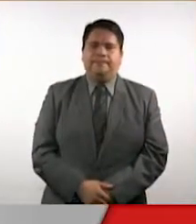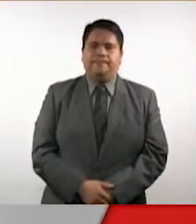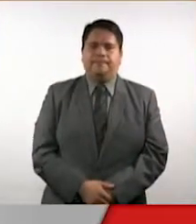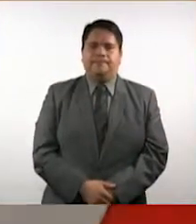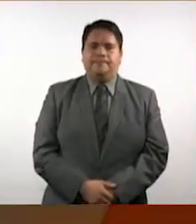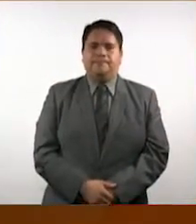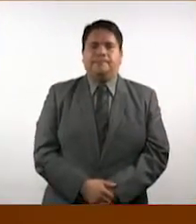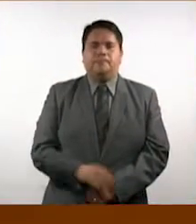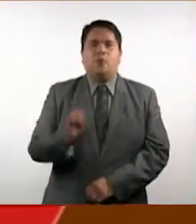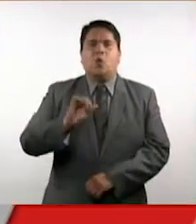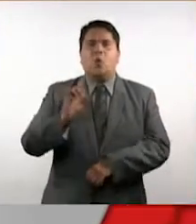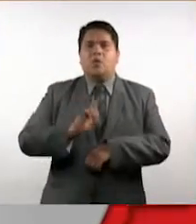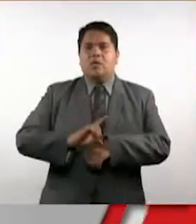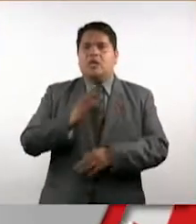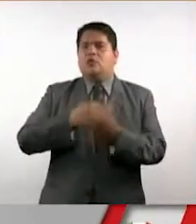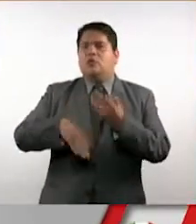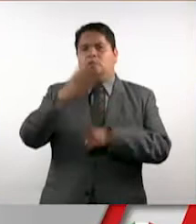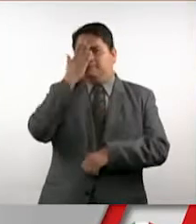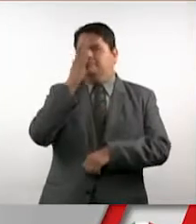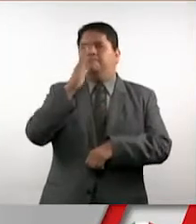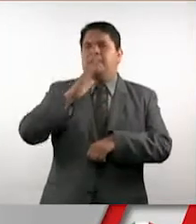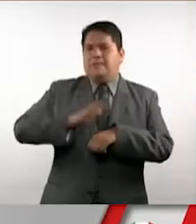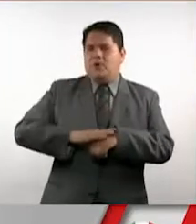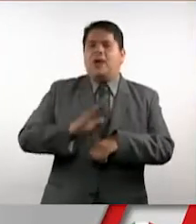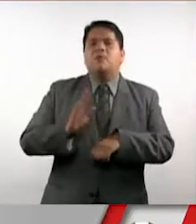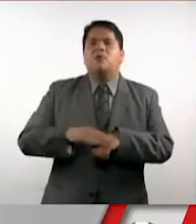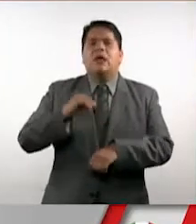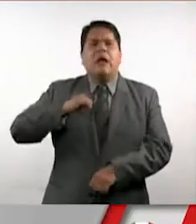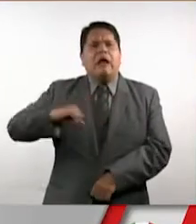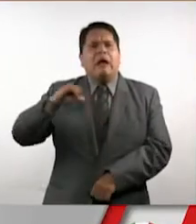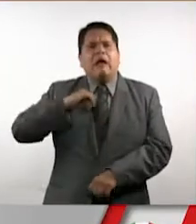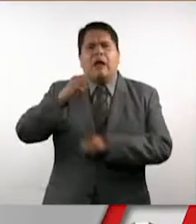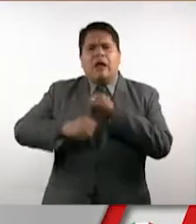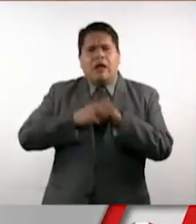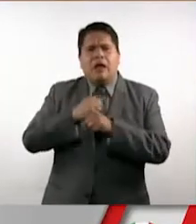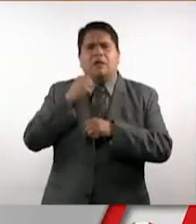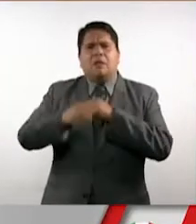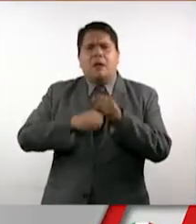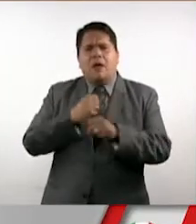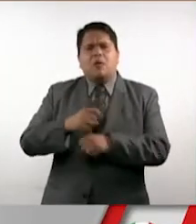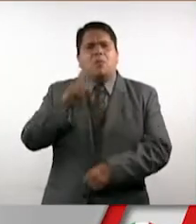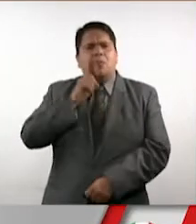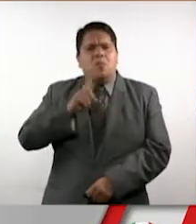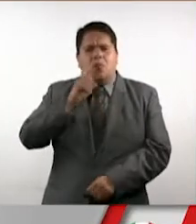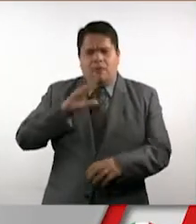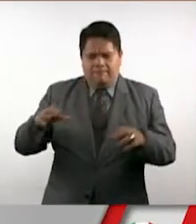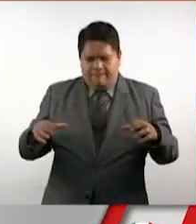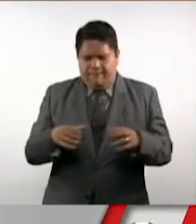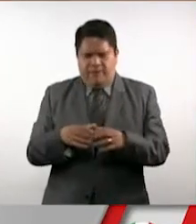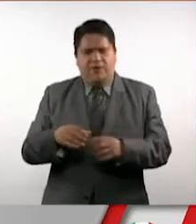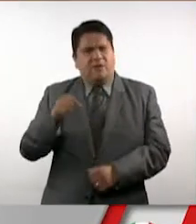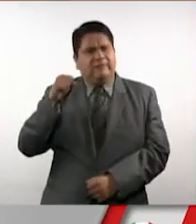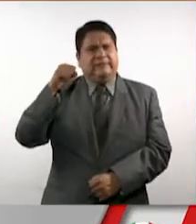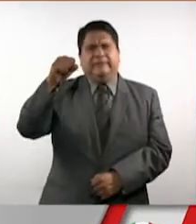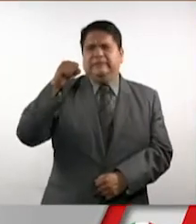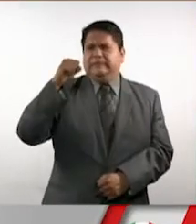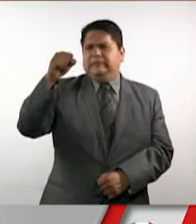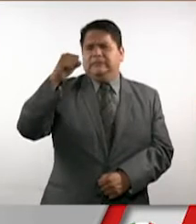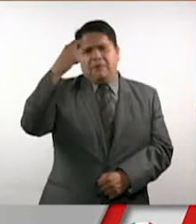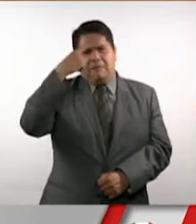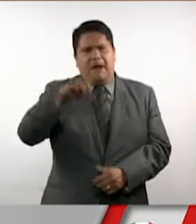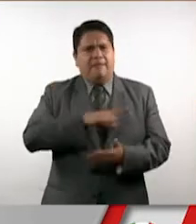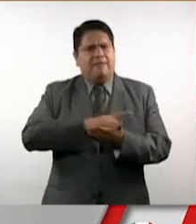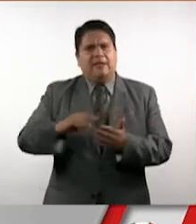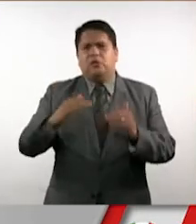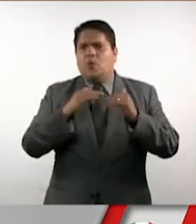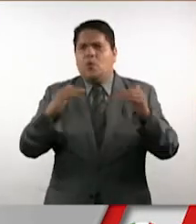Este día quedará marcado como un hito en la larga lucha que las mujeres mexicanas emprendimos hace décadas por la igualdad de